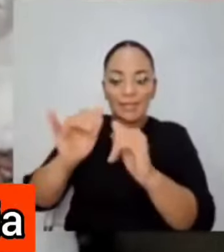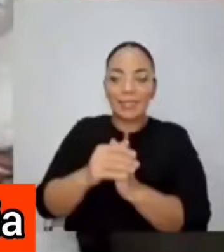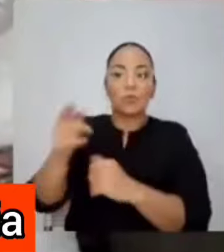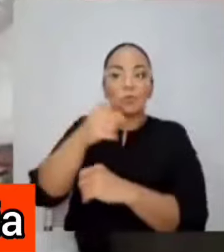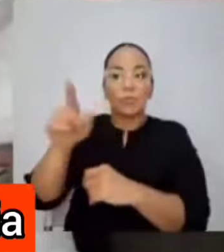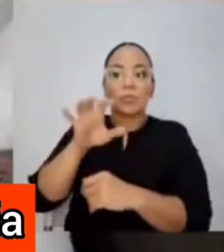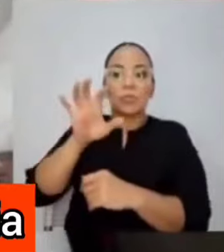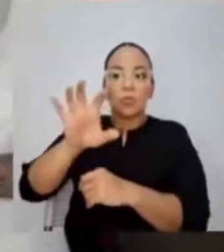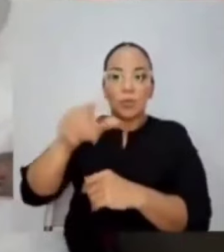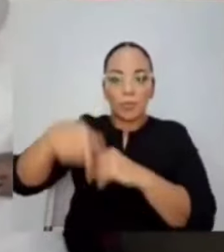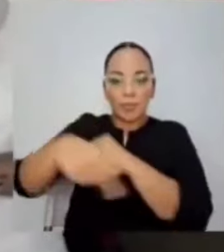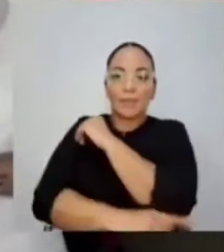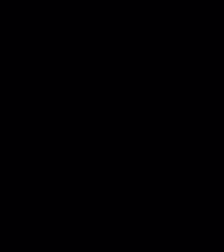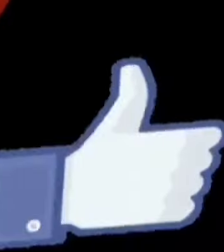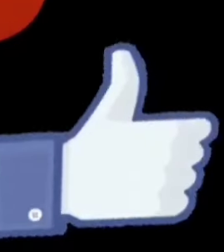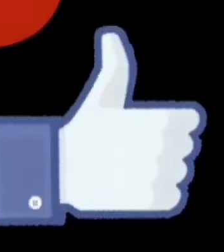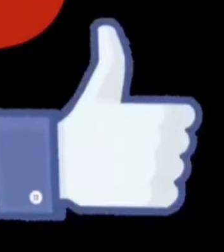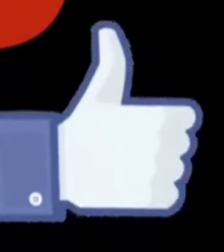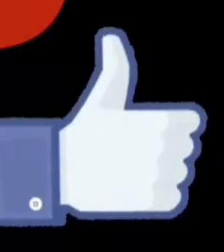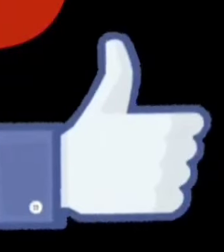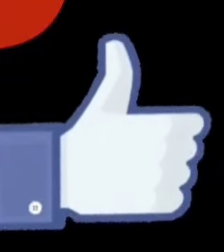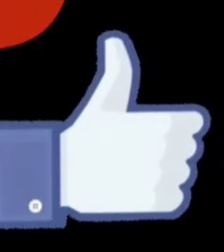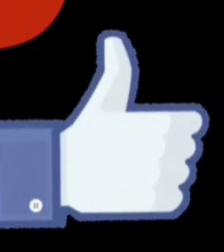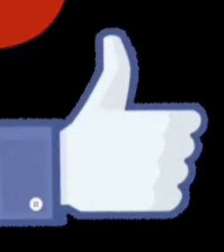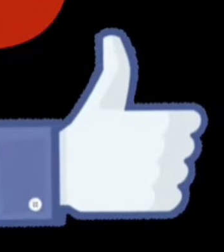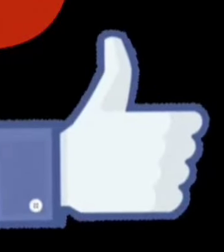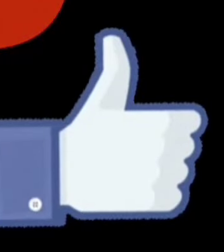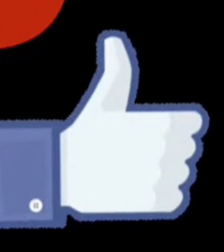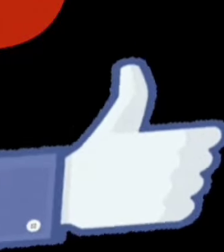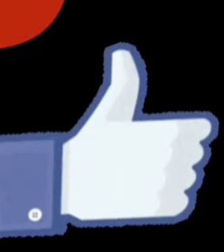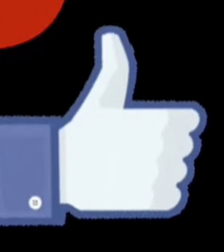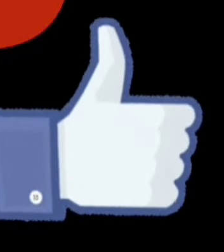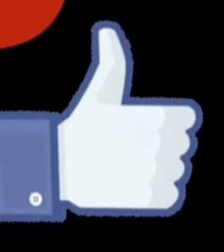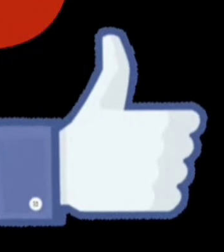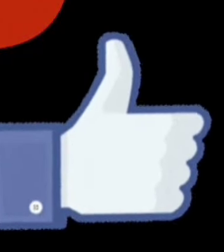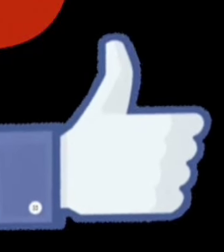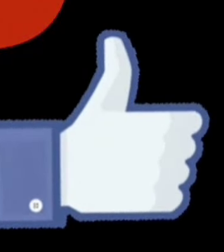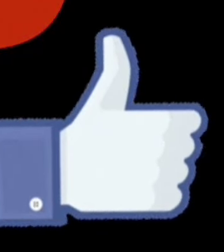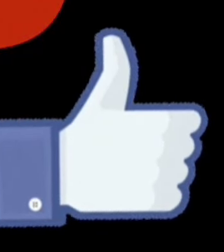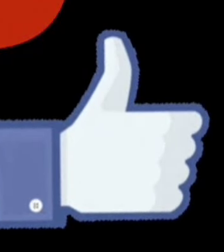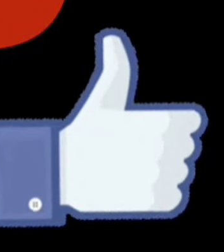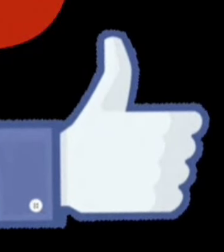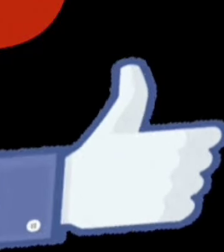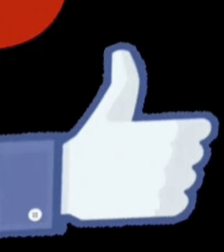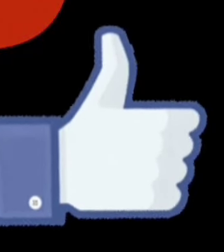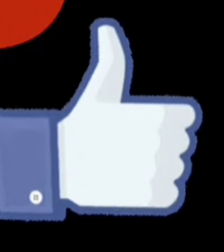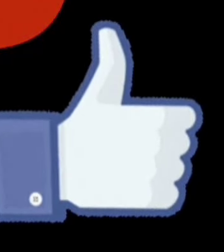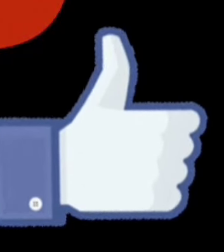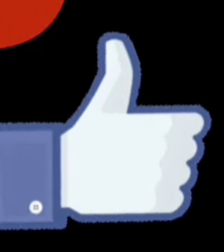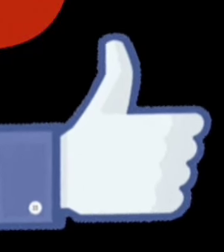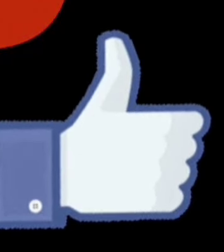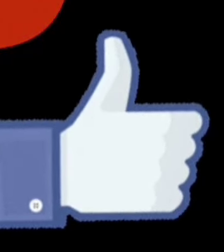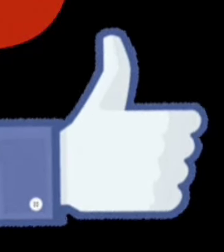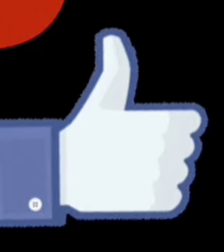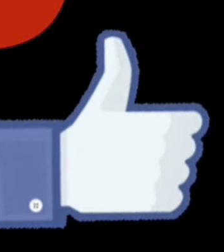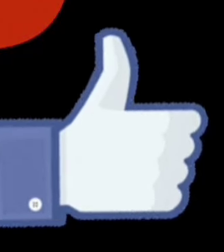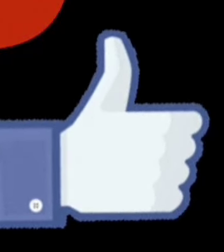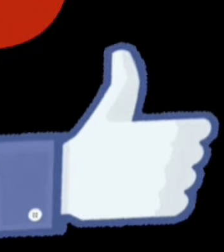los dueños de esta patria, gracias Suscríbete, comparte el video, comenta y deja tu poderoso like, muchas gracias gracias